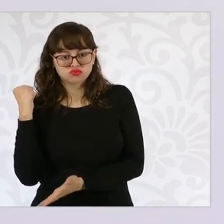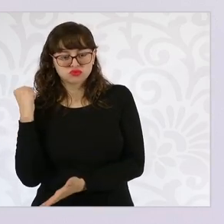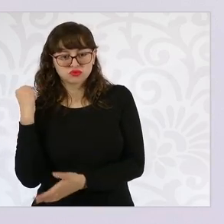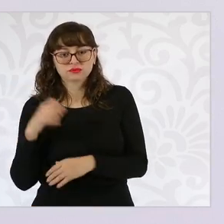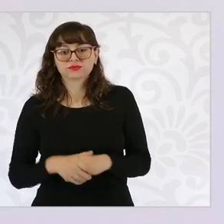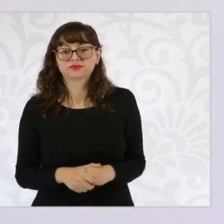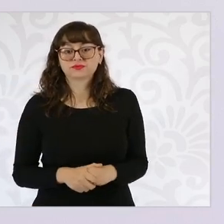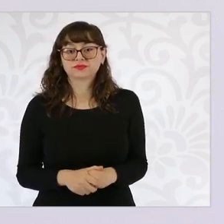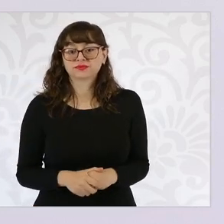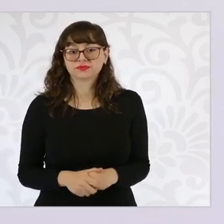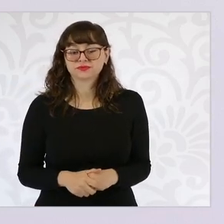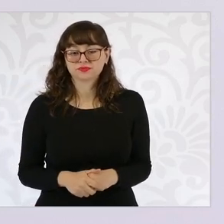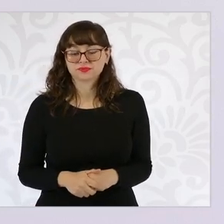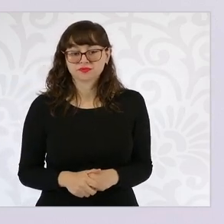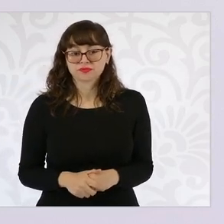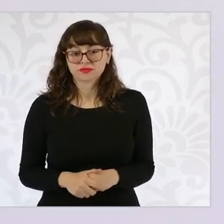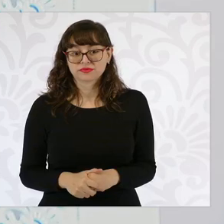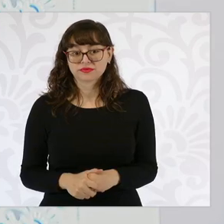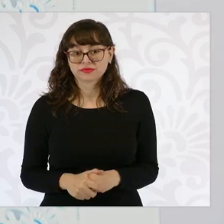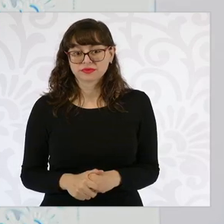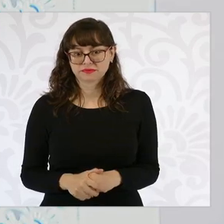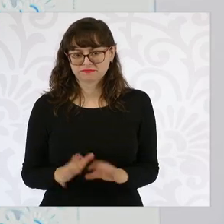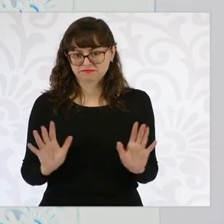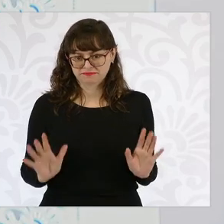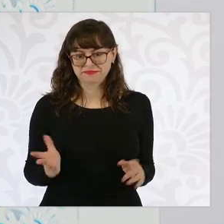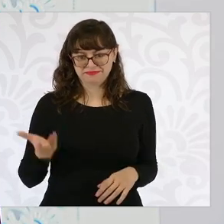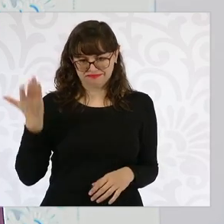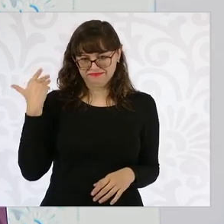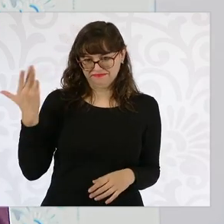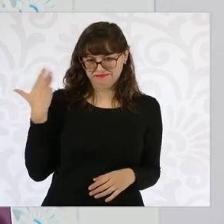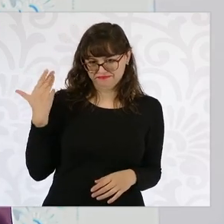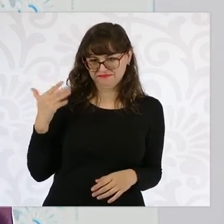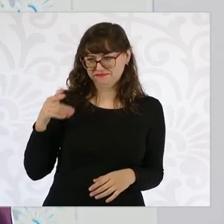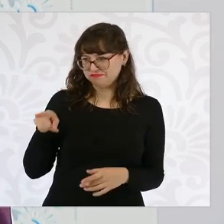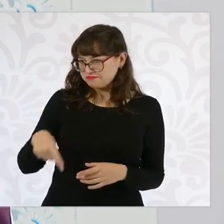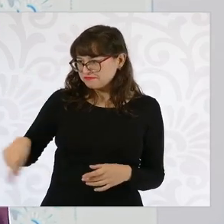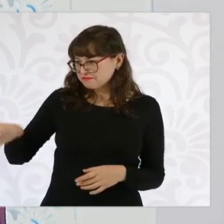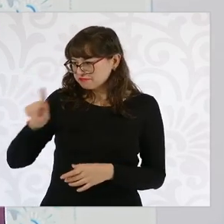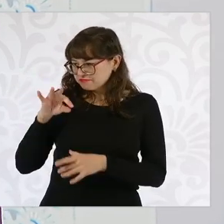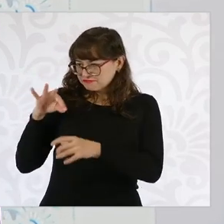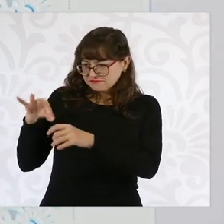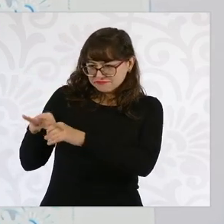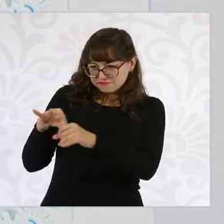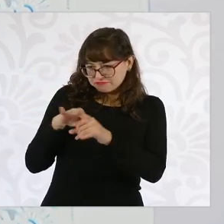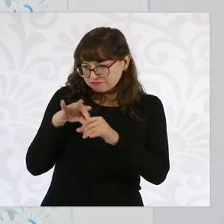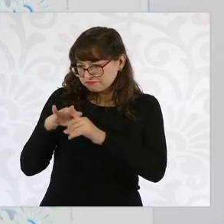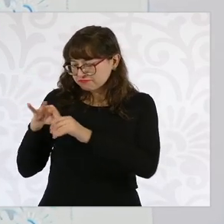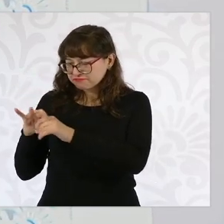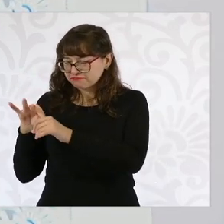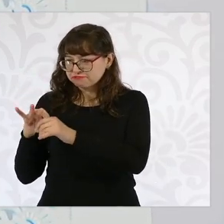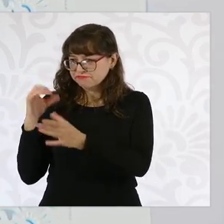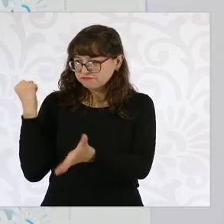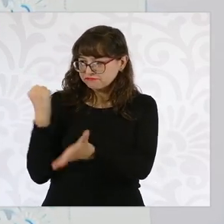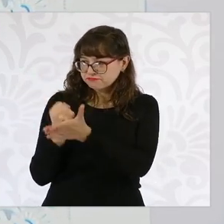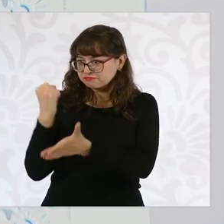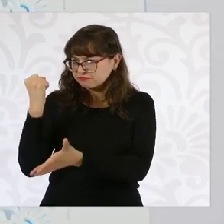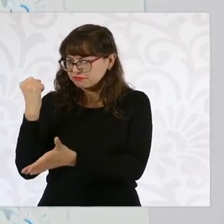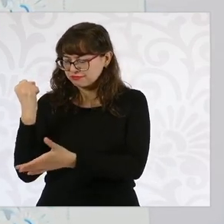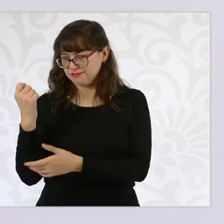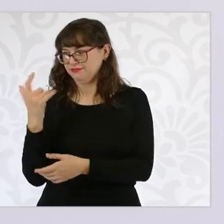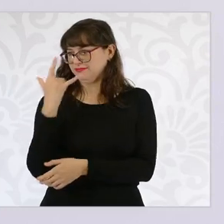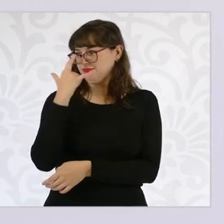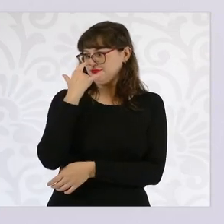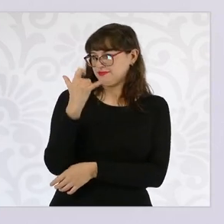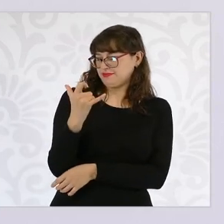aquí un video del presidente del PAN que habían